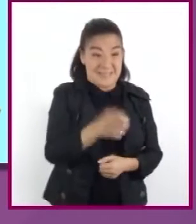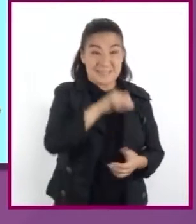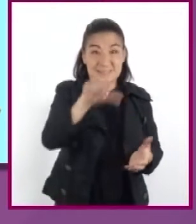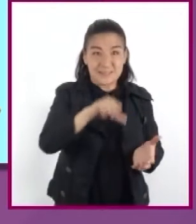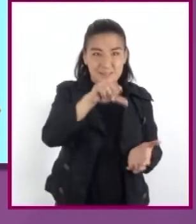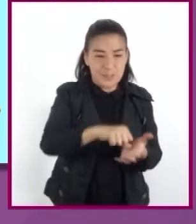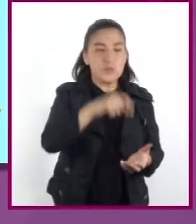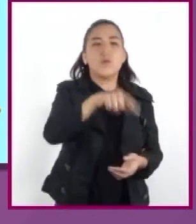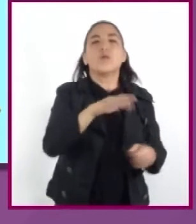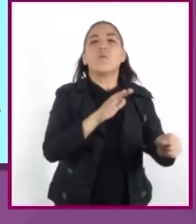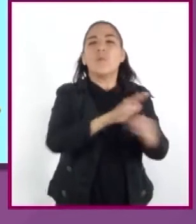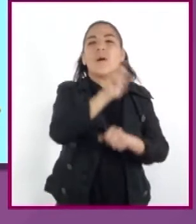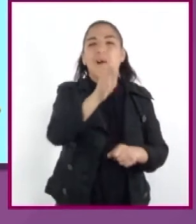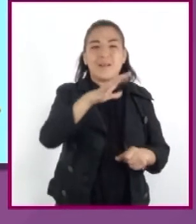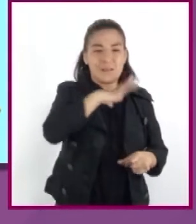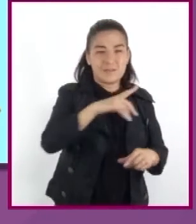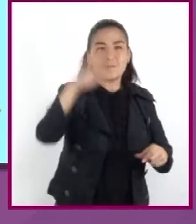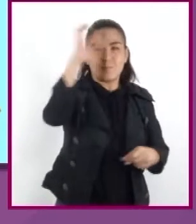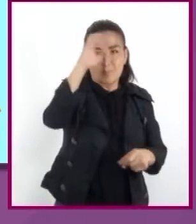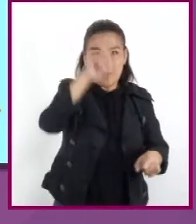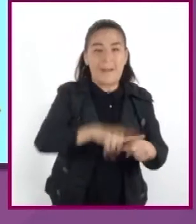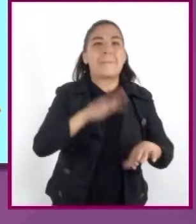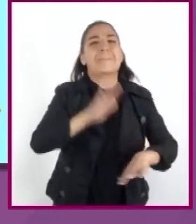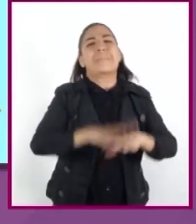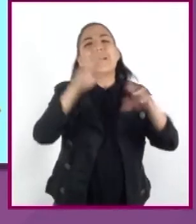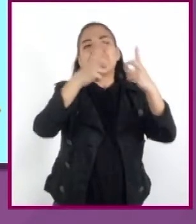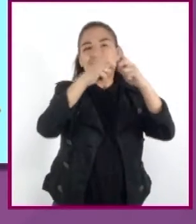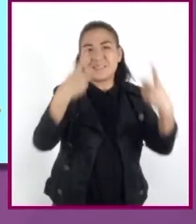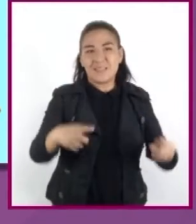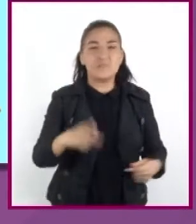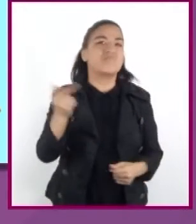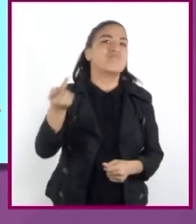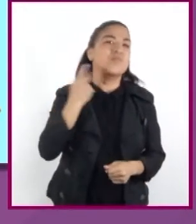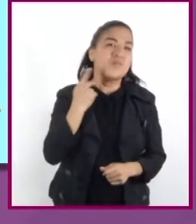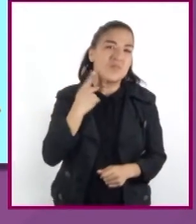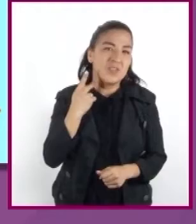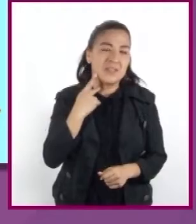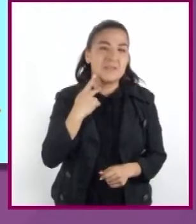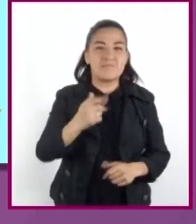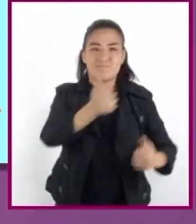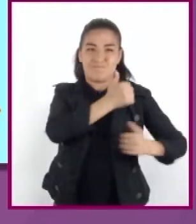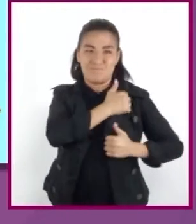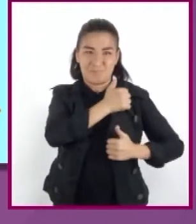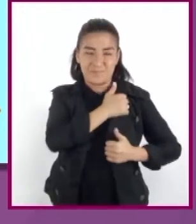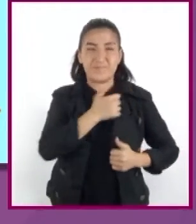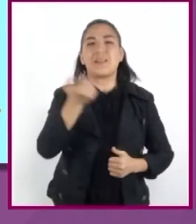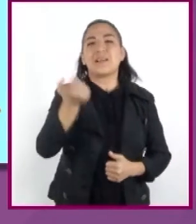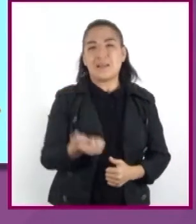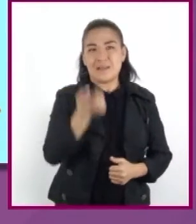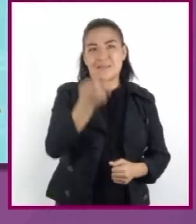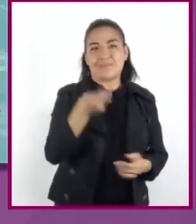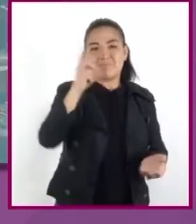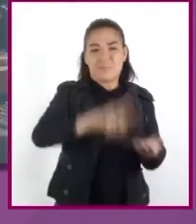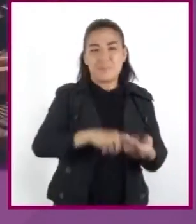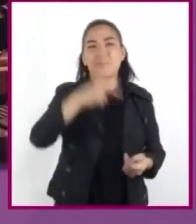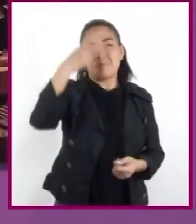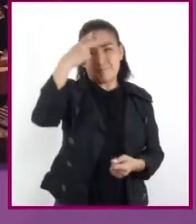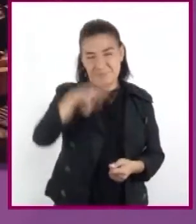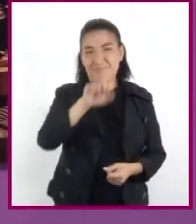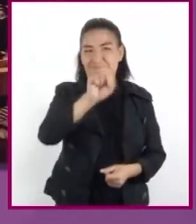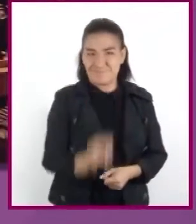área donde se ubican algunas de las culturas con mayor desarrollo político, militar y económico de Mesoamérica,